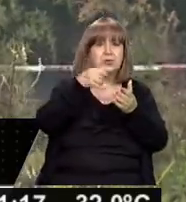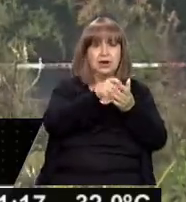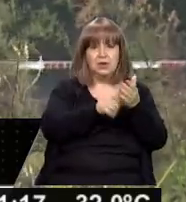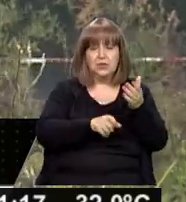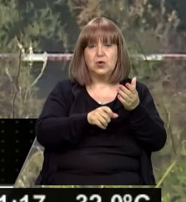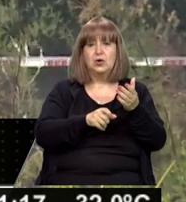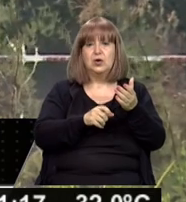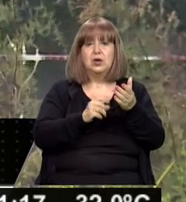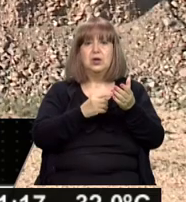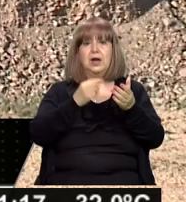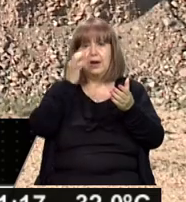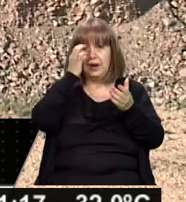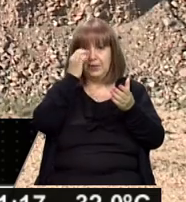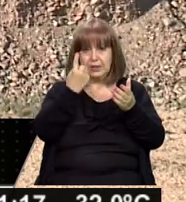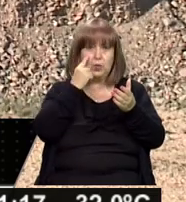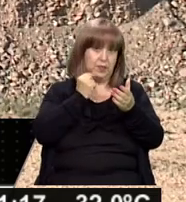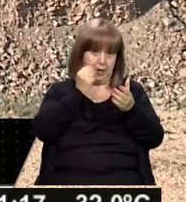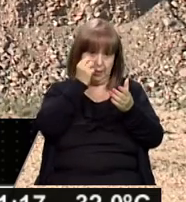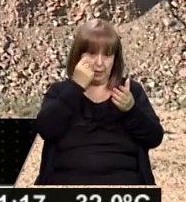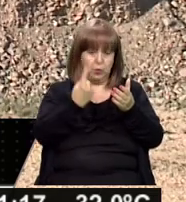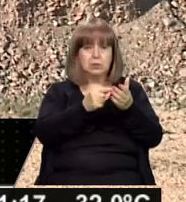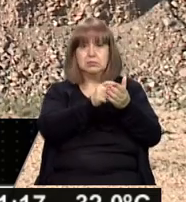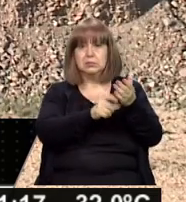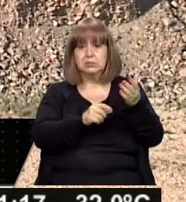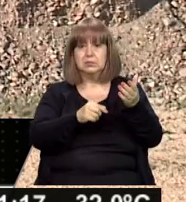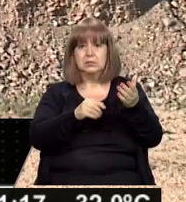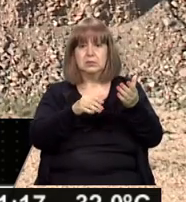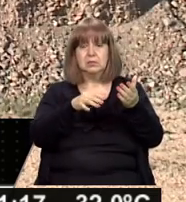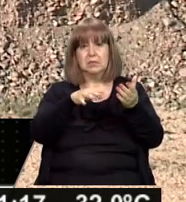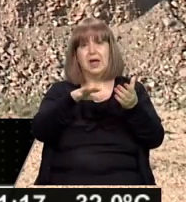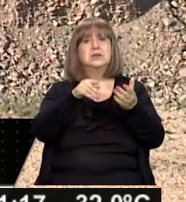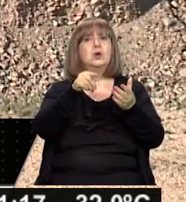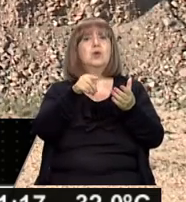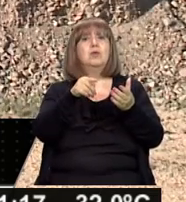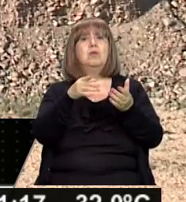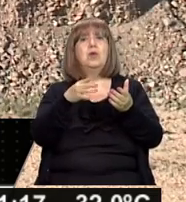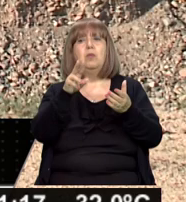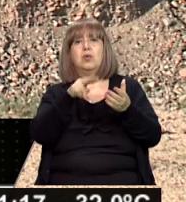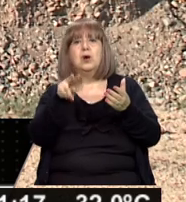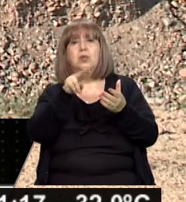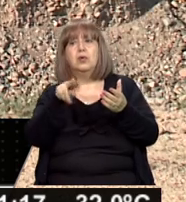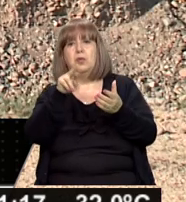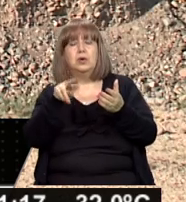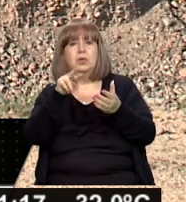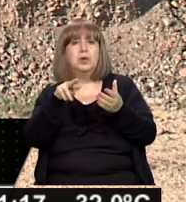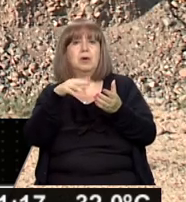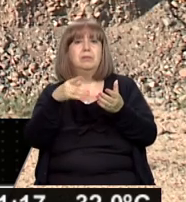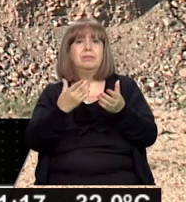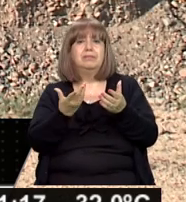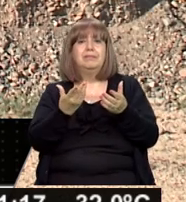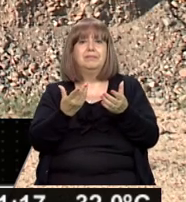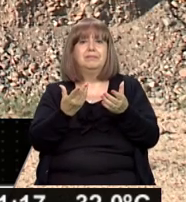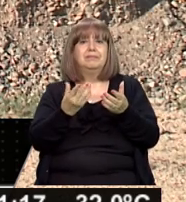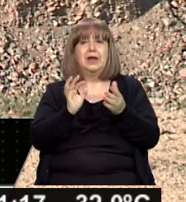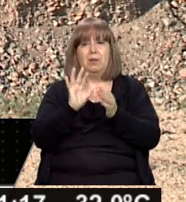hizo el día 21. Y eso nos estaba dando un rango de búsqueda, un lugar para buscar que es